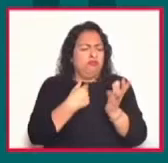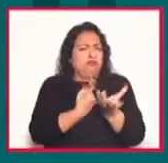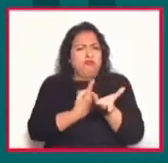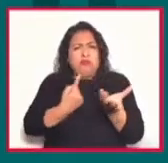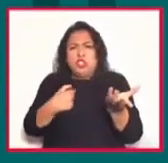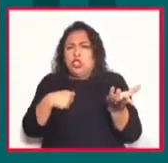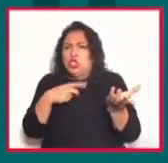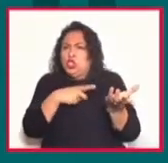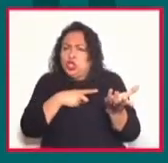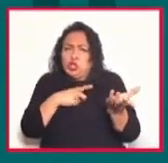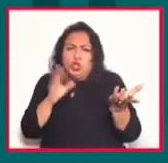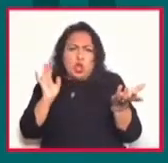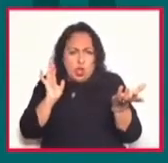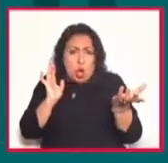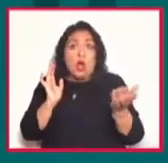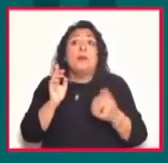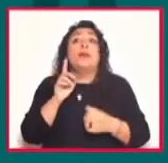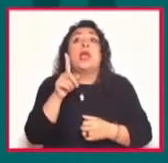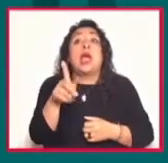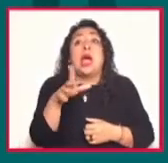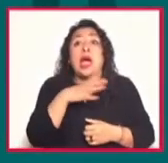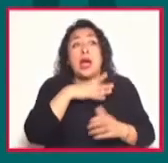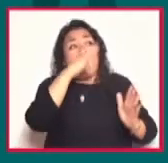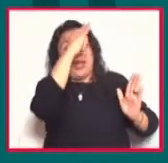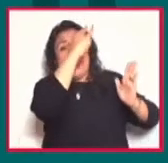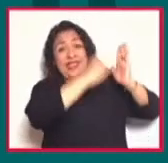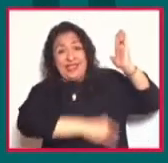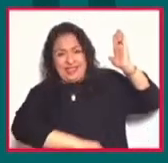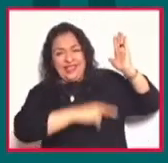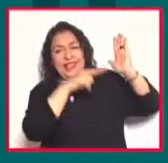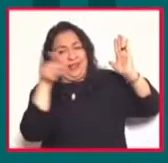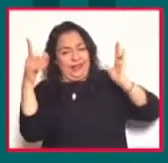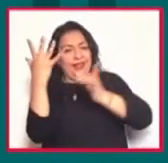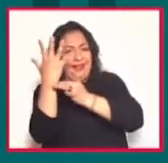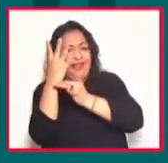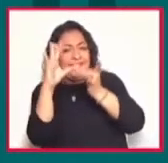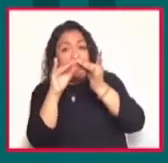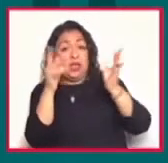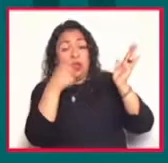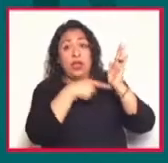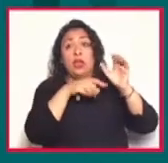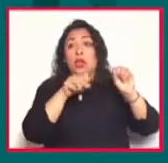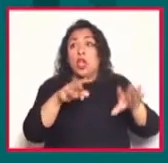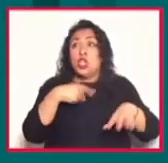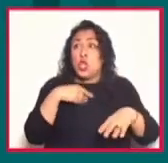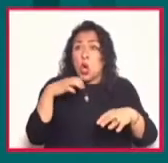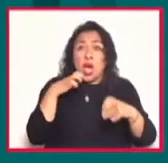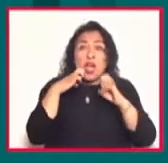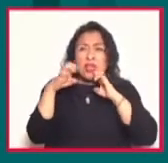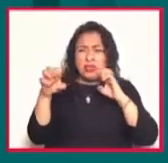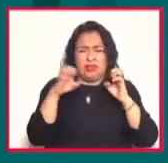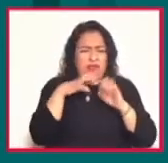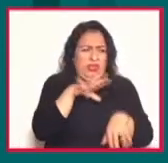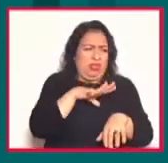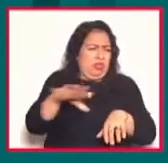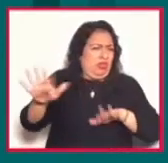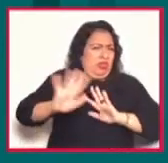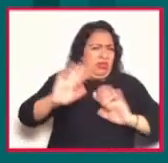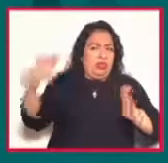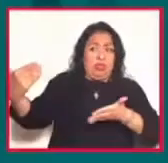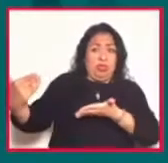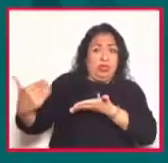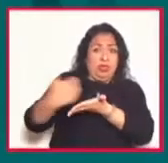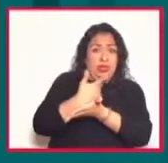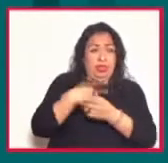tipo más bien reticente. De hecho, tenía un cartel colgado, él lo contaba, en su estudio, que decía no doy entrevistas, así recibía a la